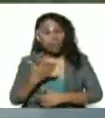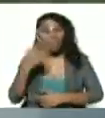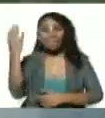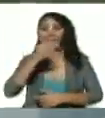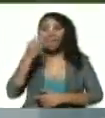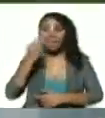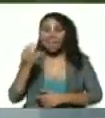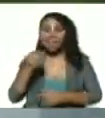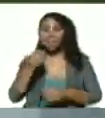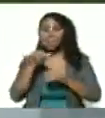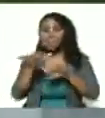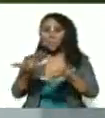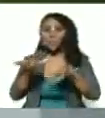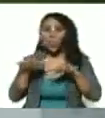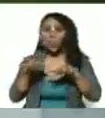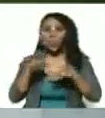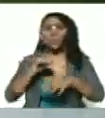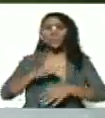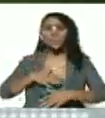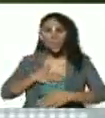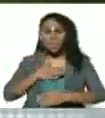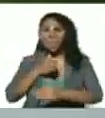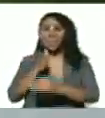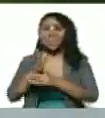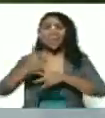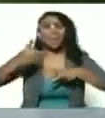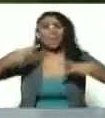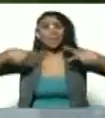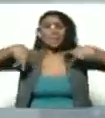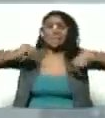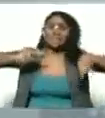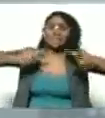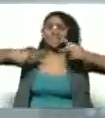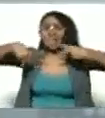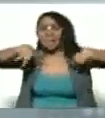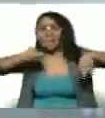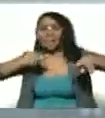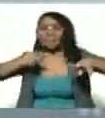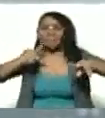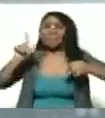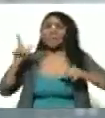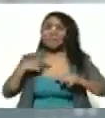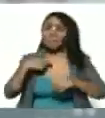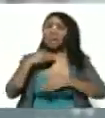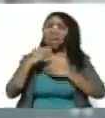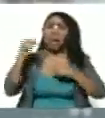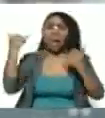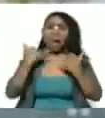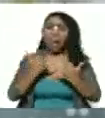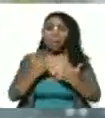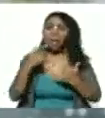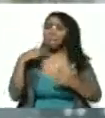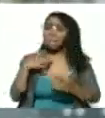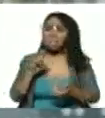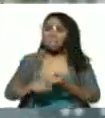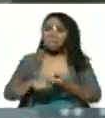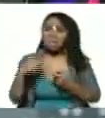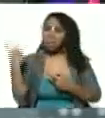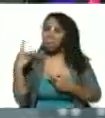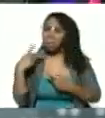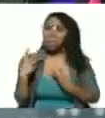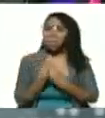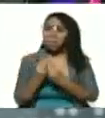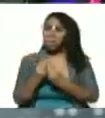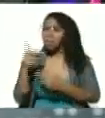Verdaderamente hermosa. Provoca ir a pasear. De repente me llevo a pasear a Silvia ahora para allá. Me